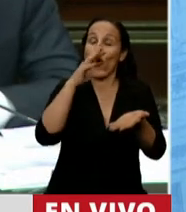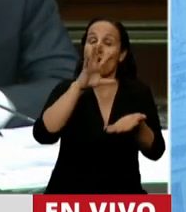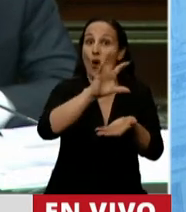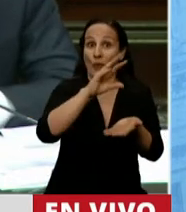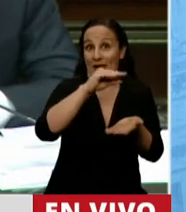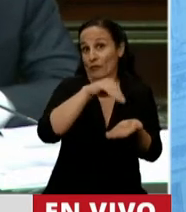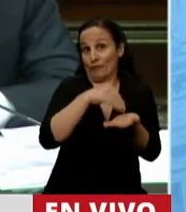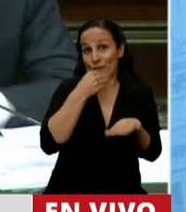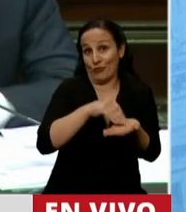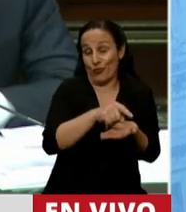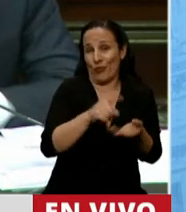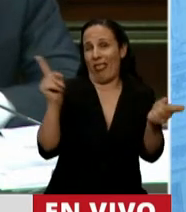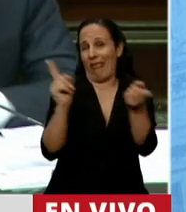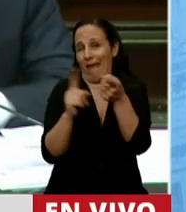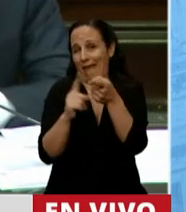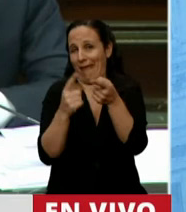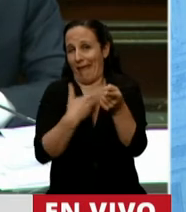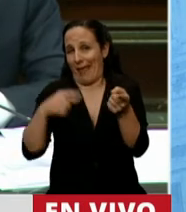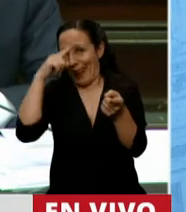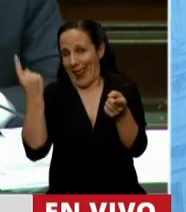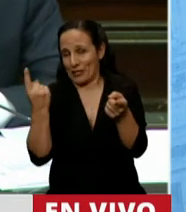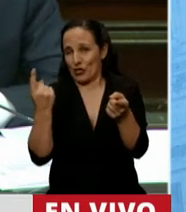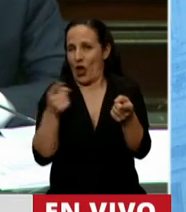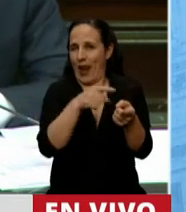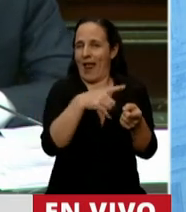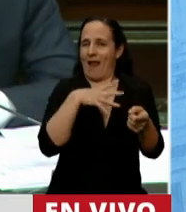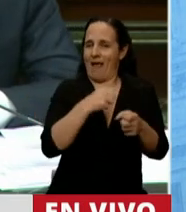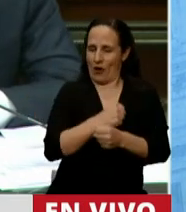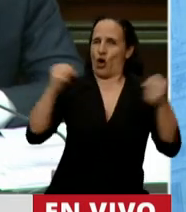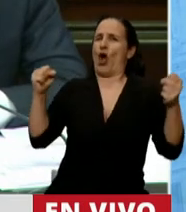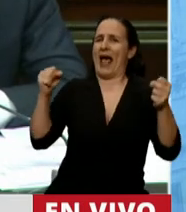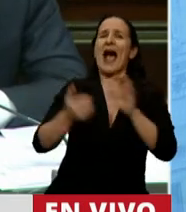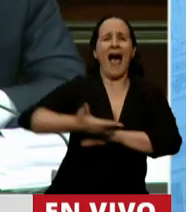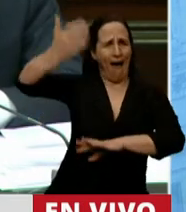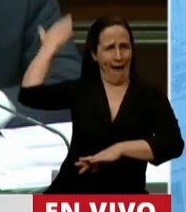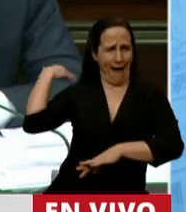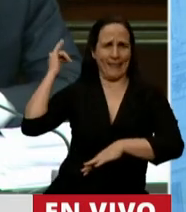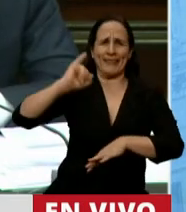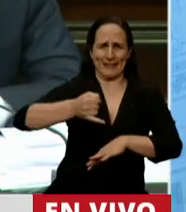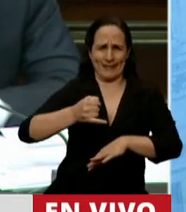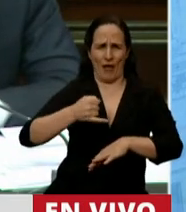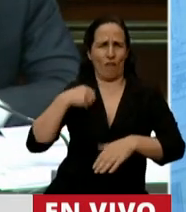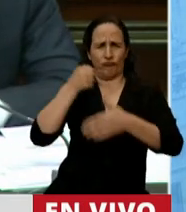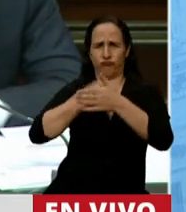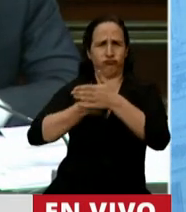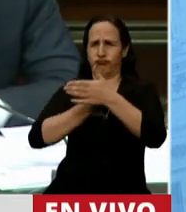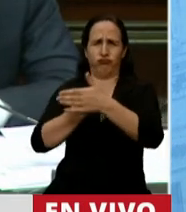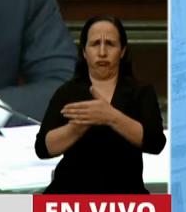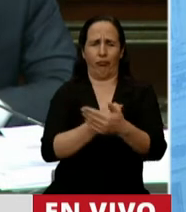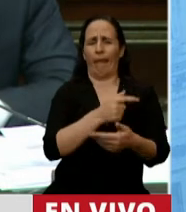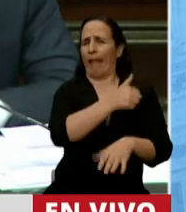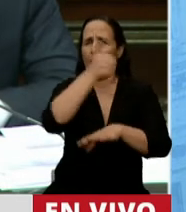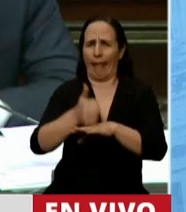aliado y cercano al Gobierno Nacional, no tiene el coraje que sí tenía hasta el 10 de diciembre para venir a plantear en los